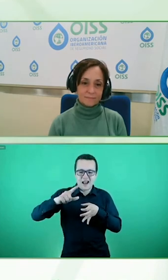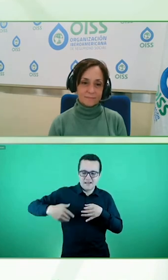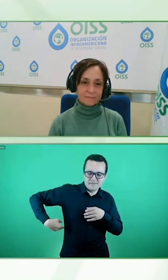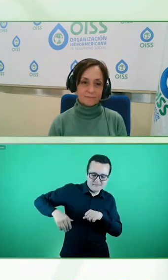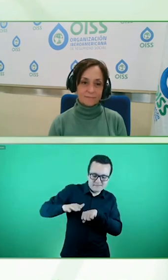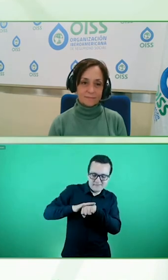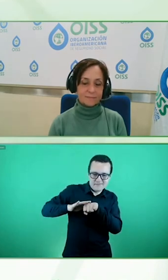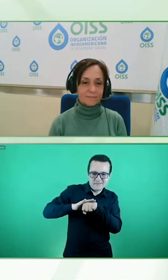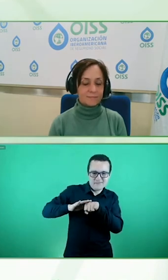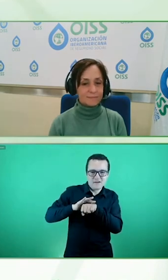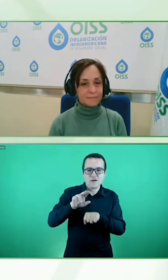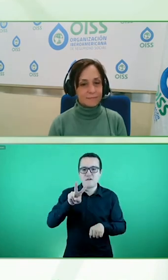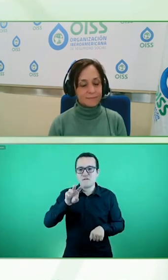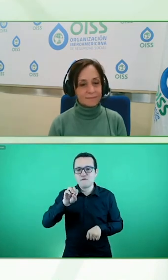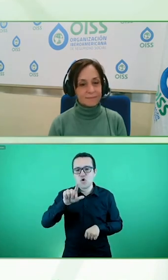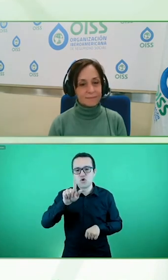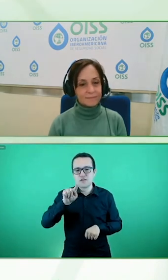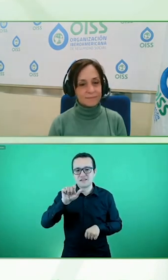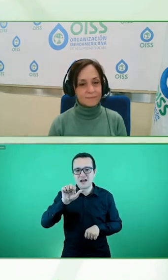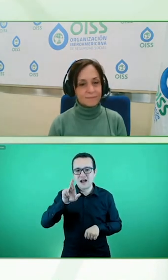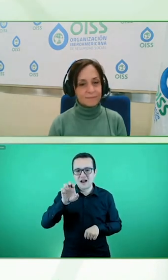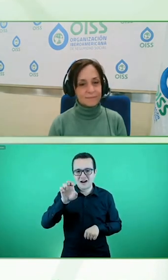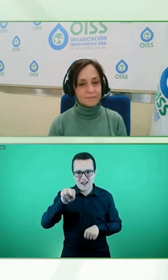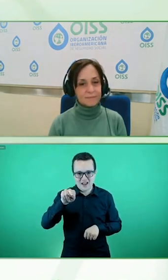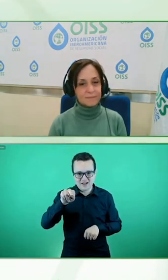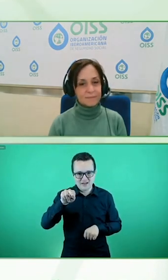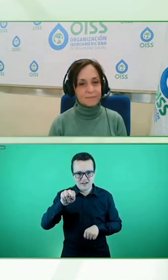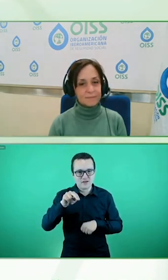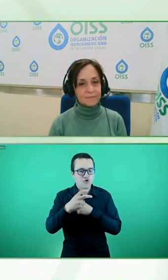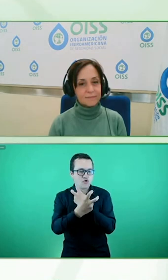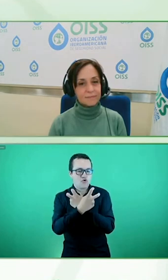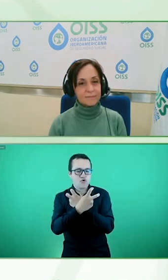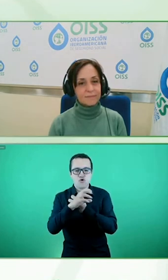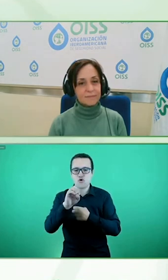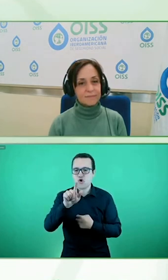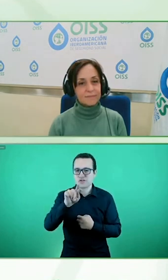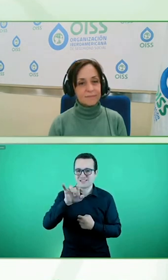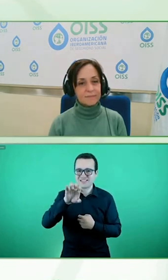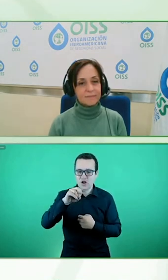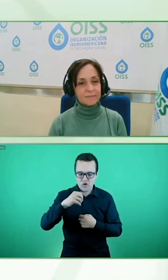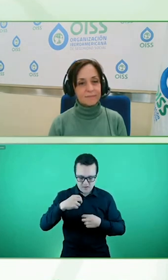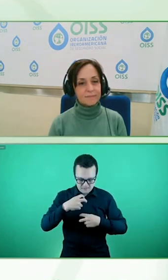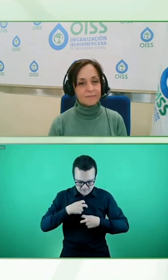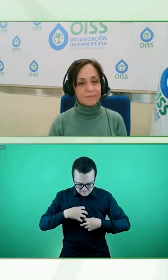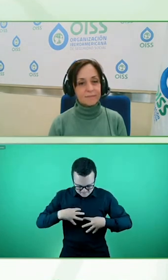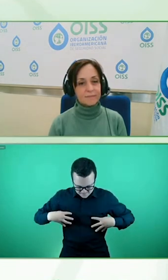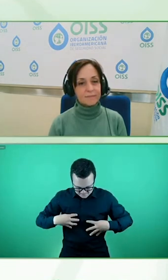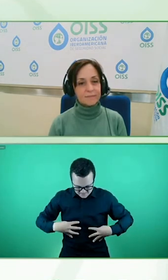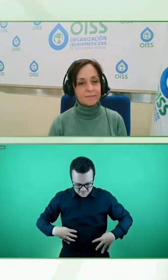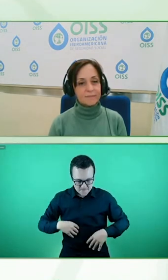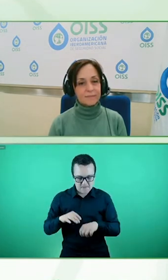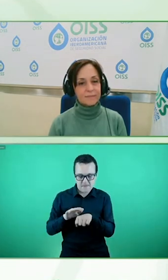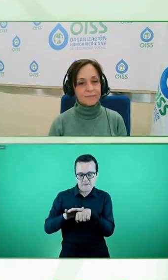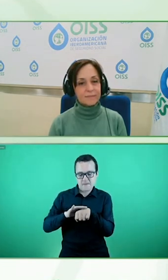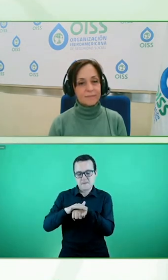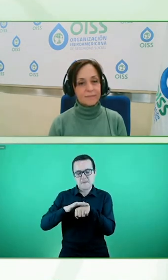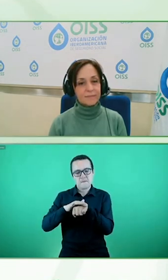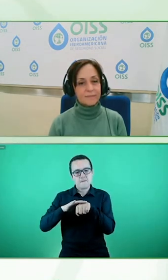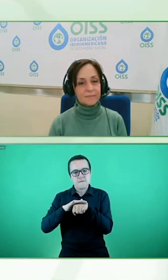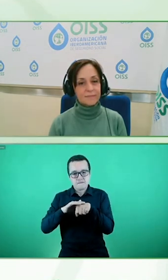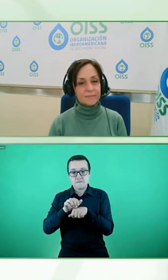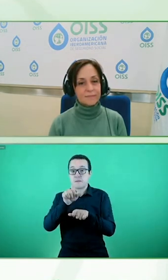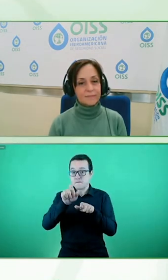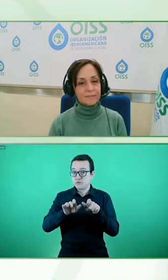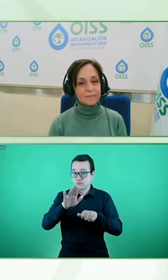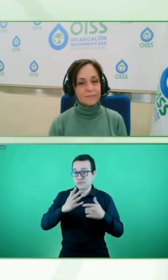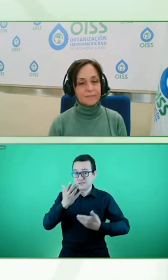interesante es que fue certificado por los usarios con discapacidades en concreto una organización en